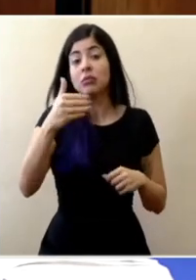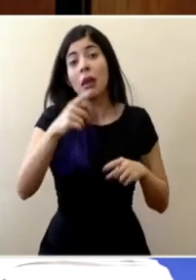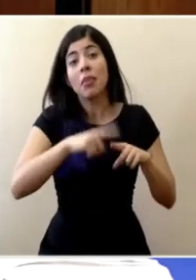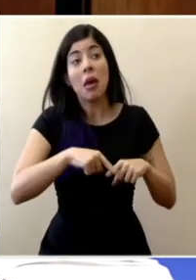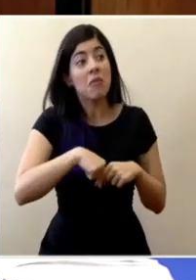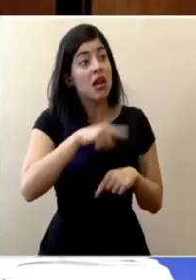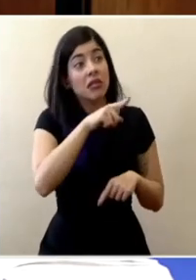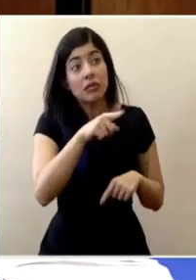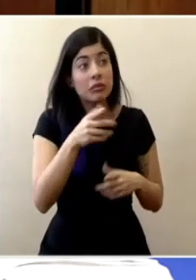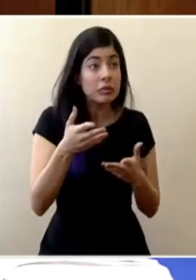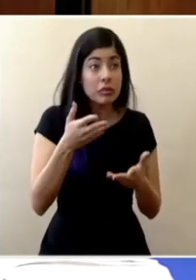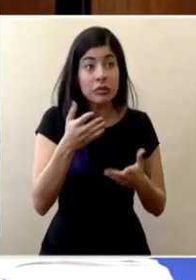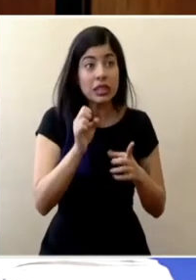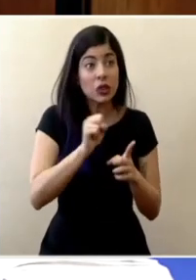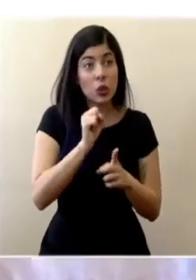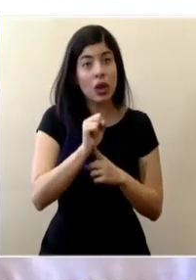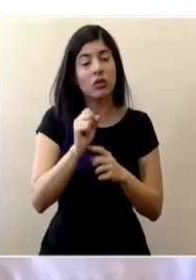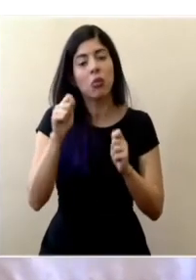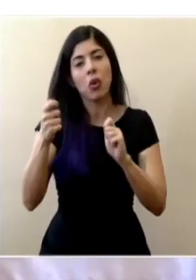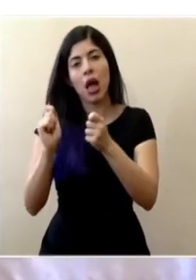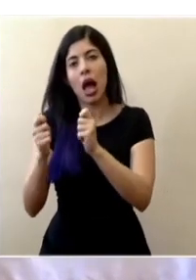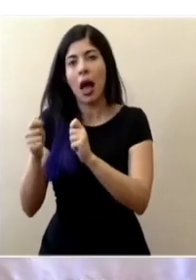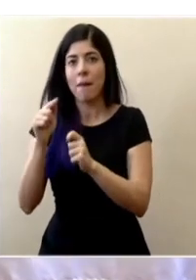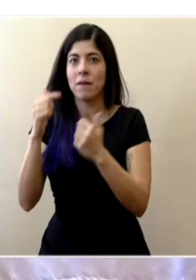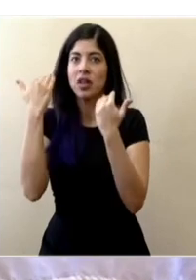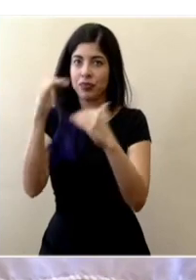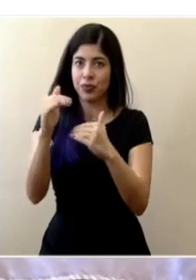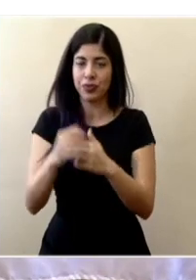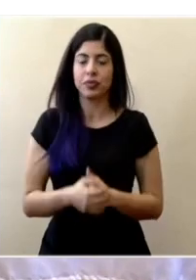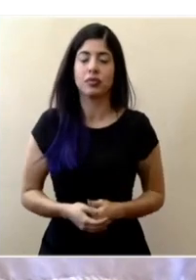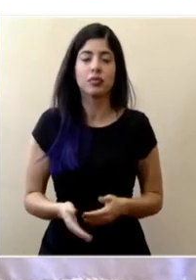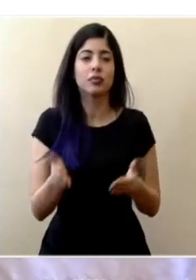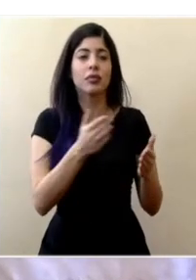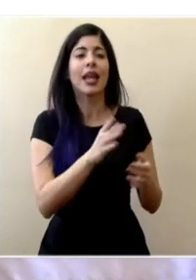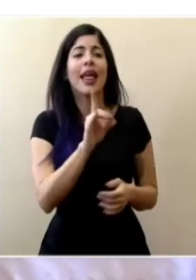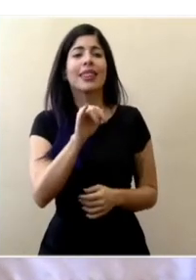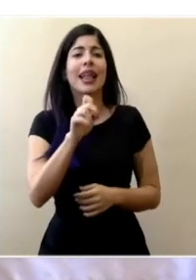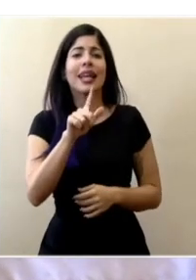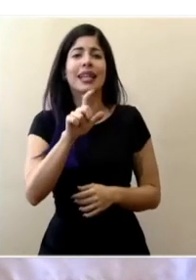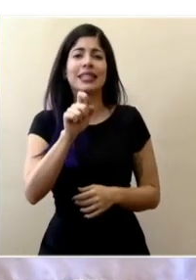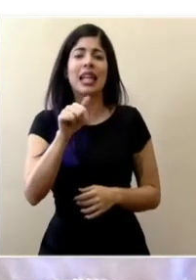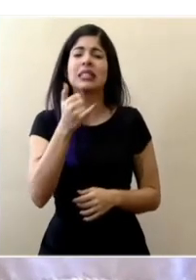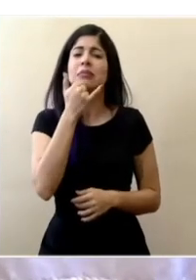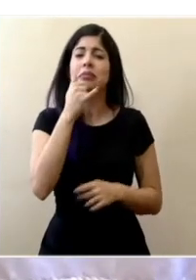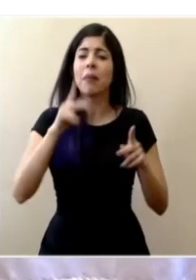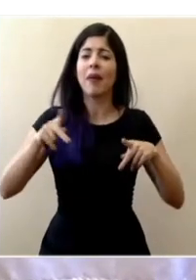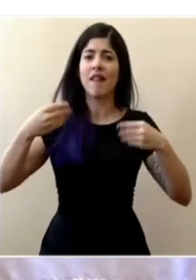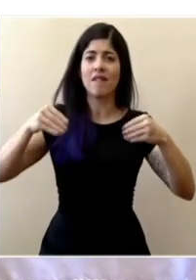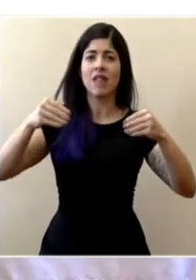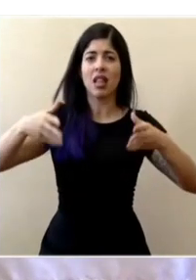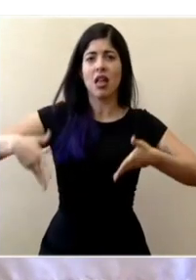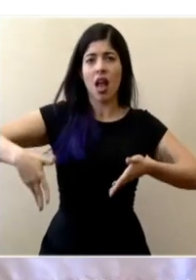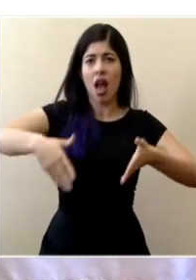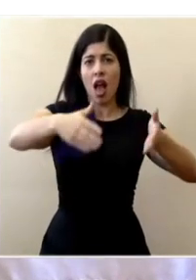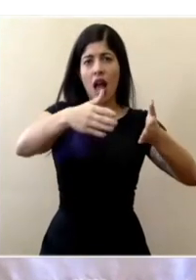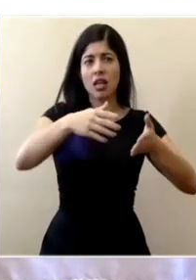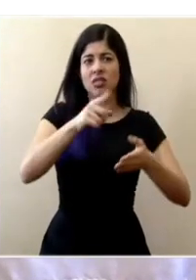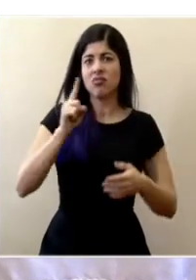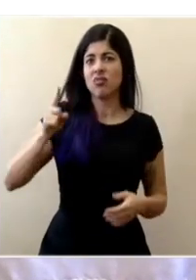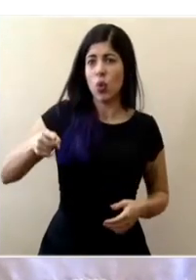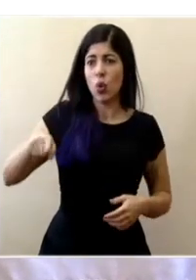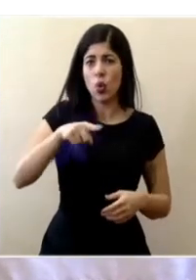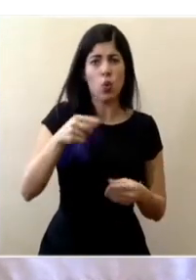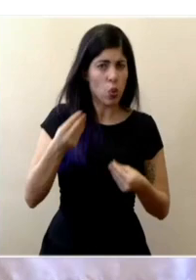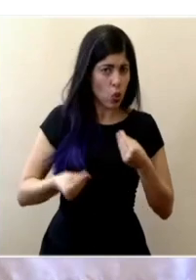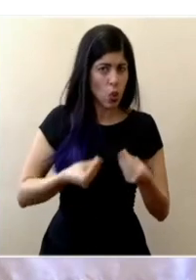algún tipo de restricción Don Daniel Salas que pasa con los vendedores ambulantes cual es la instrucción